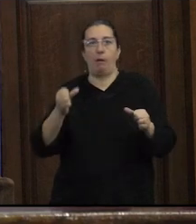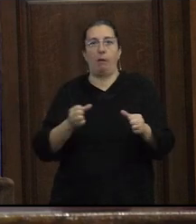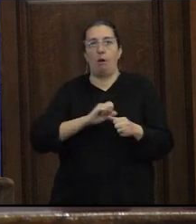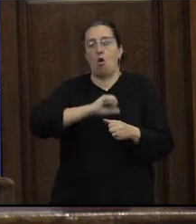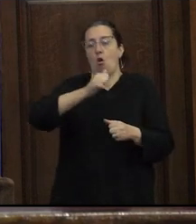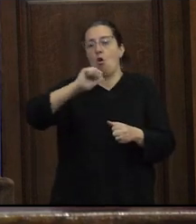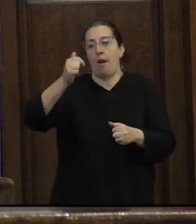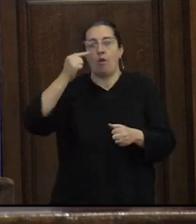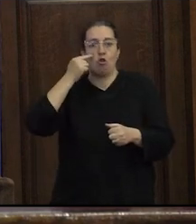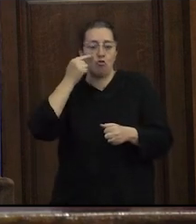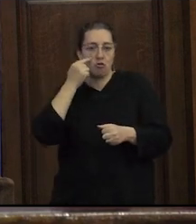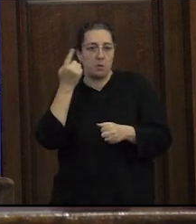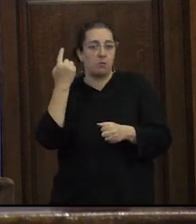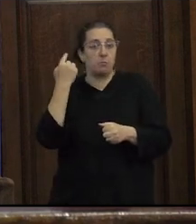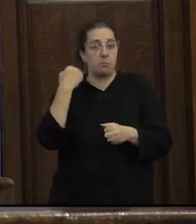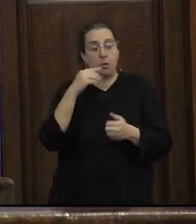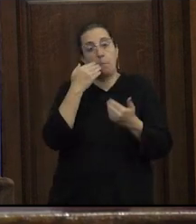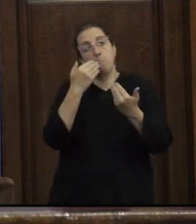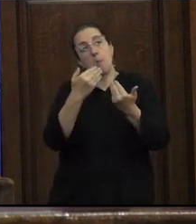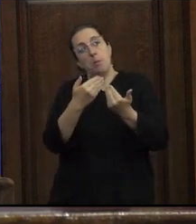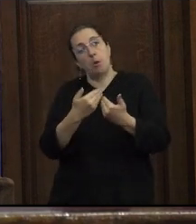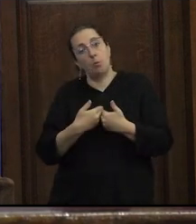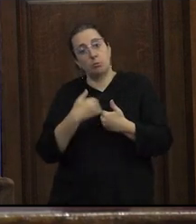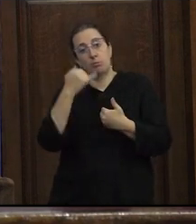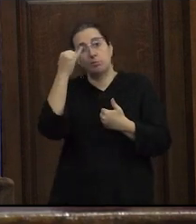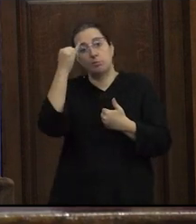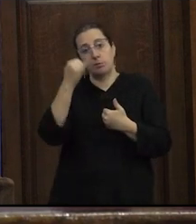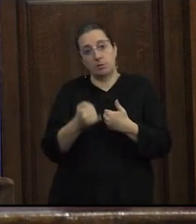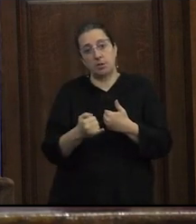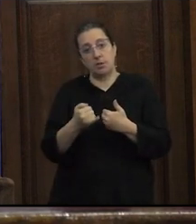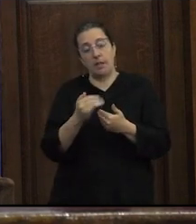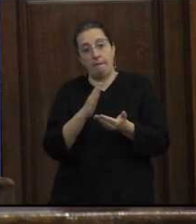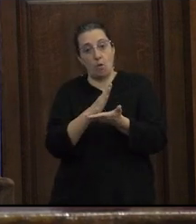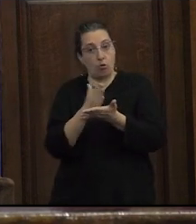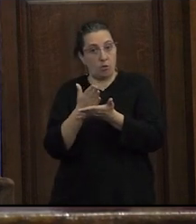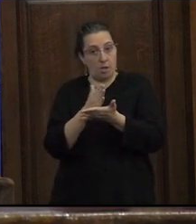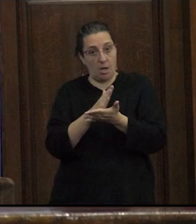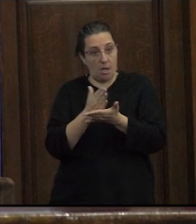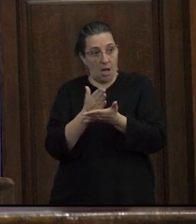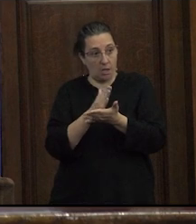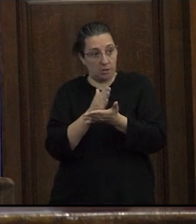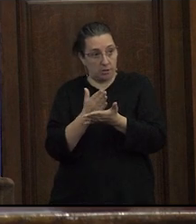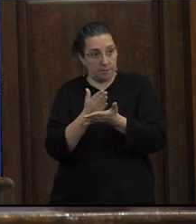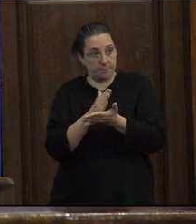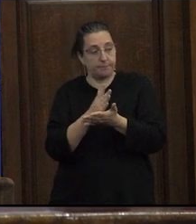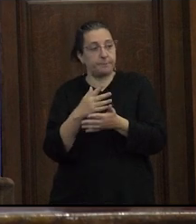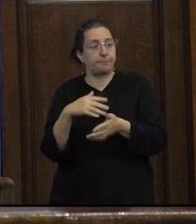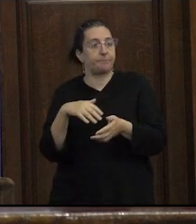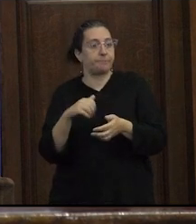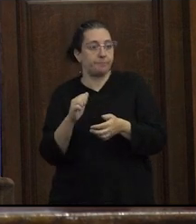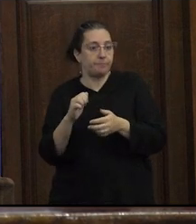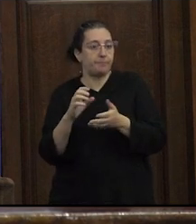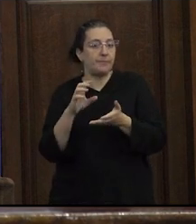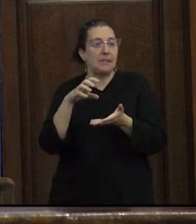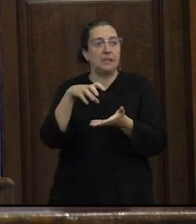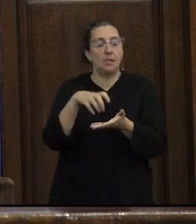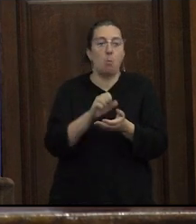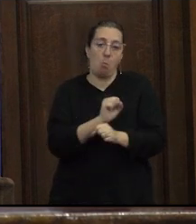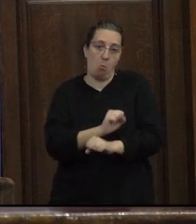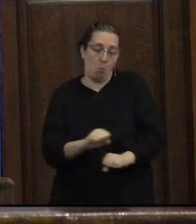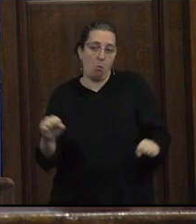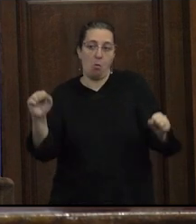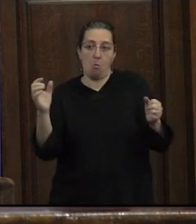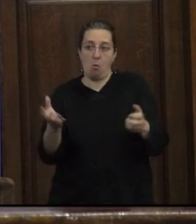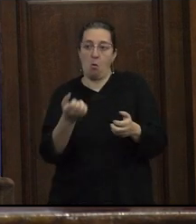conocimiento pero me pregunto si será que desde las fronteras más que desde los centros podemos